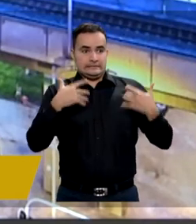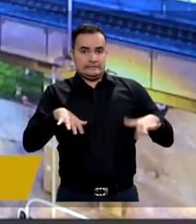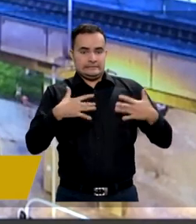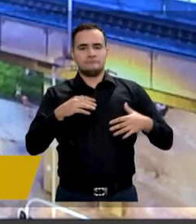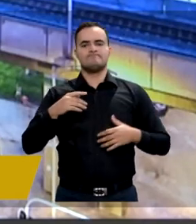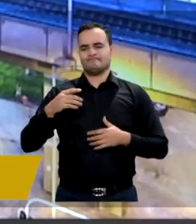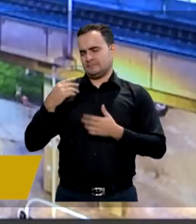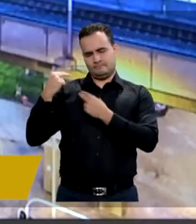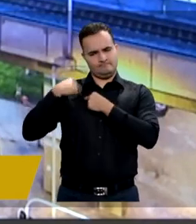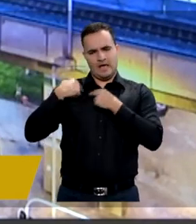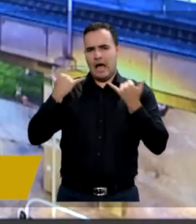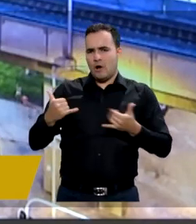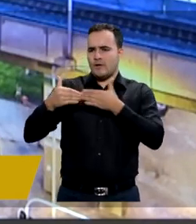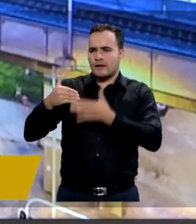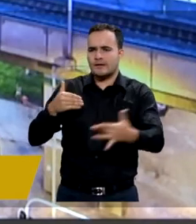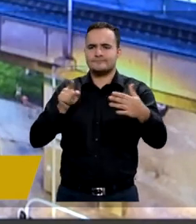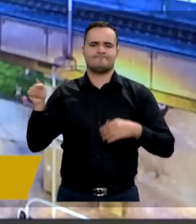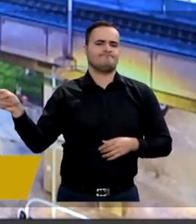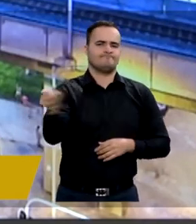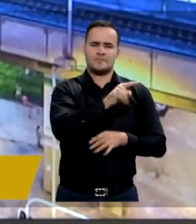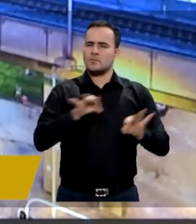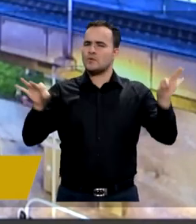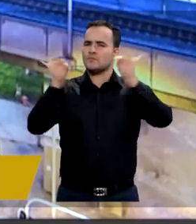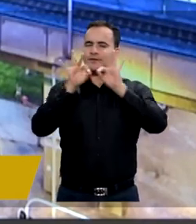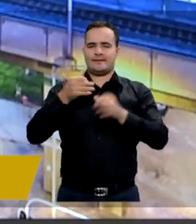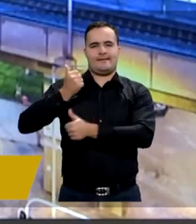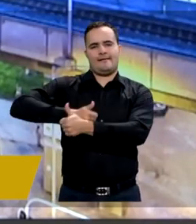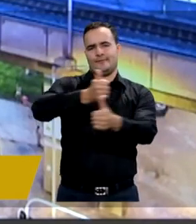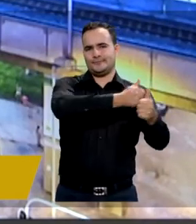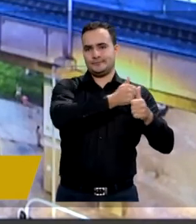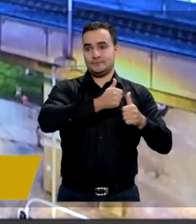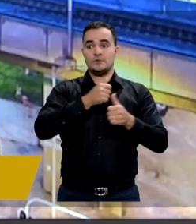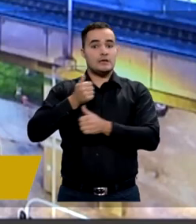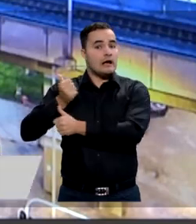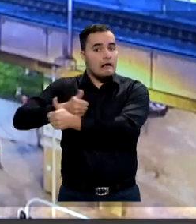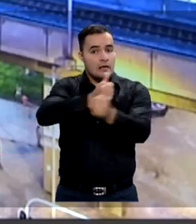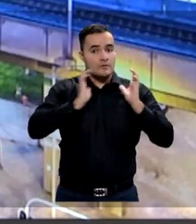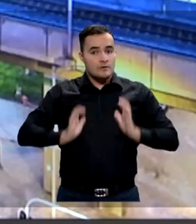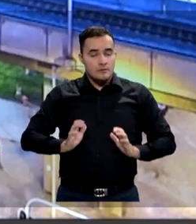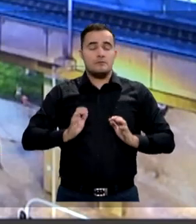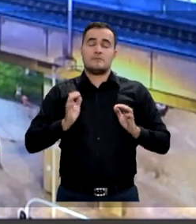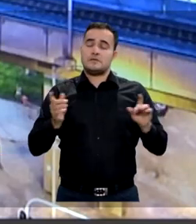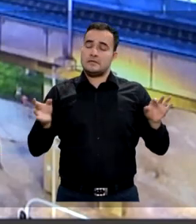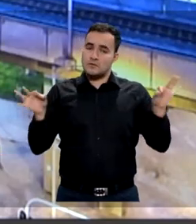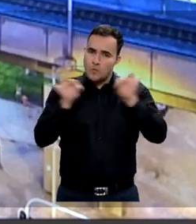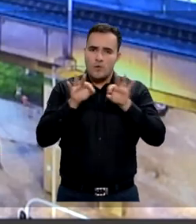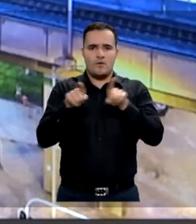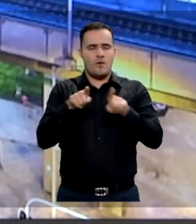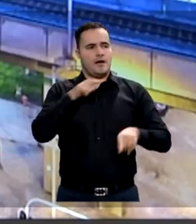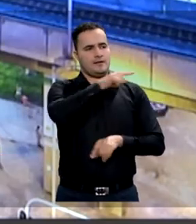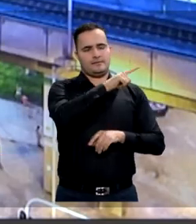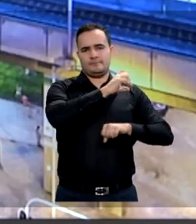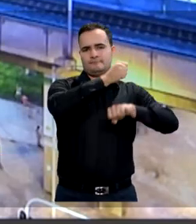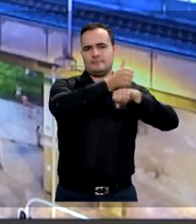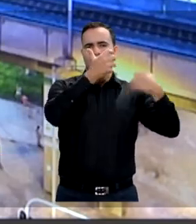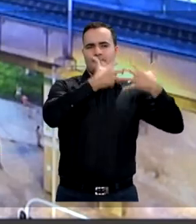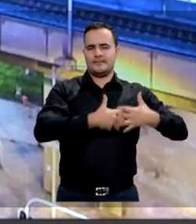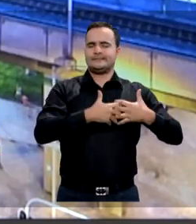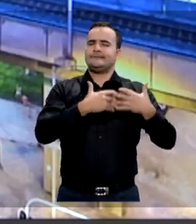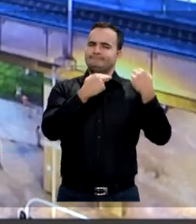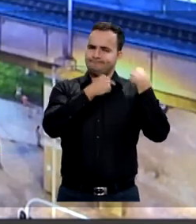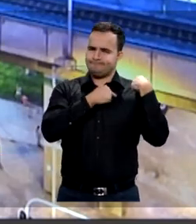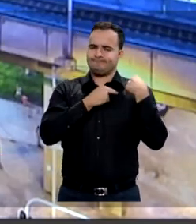responsabilidad ciudadana, pero esa responsabilidad ciudadana también significa responsabilidad de la empresaria, un llamado muy especial